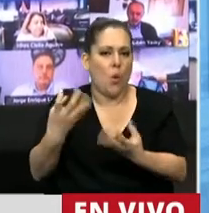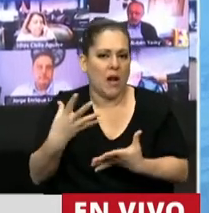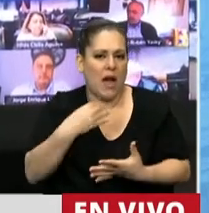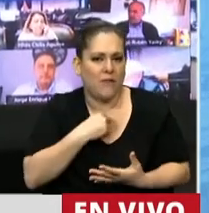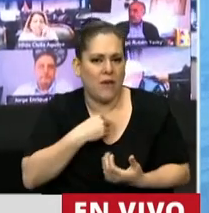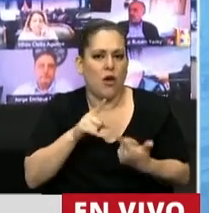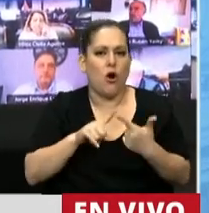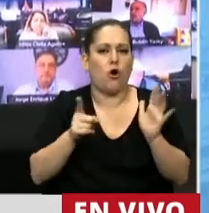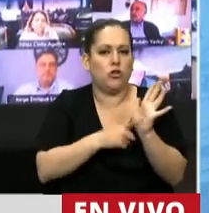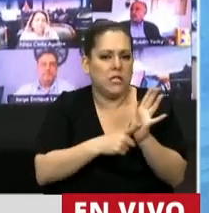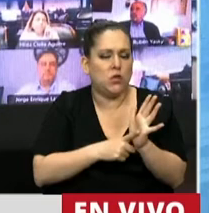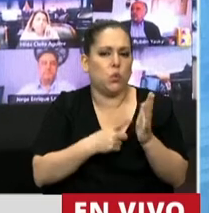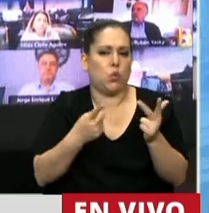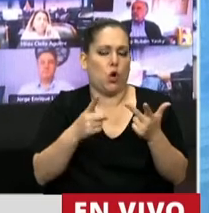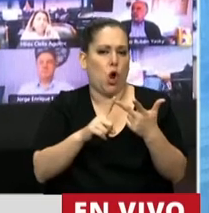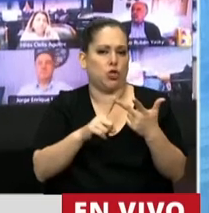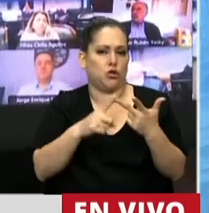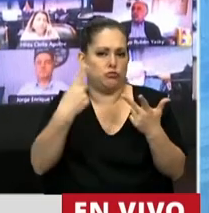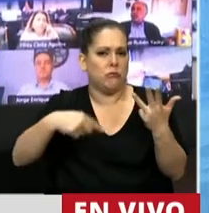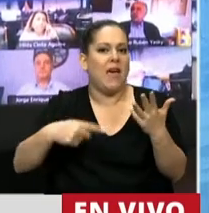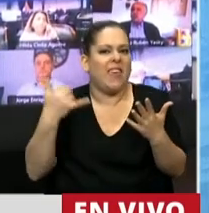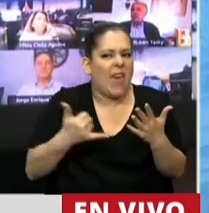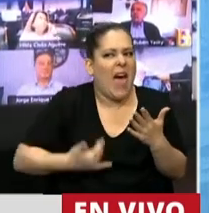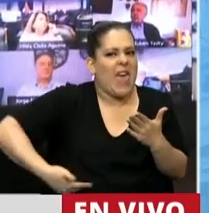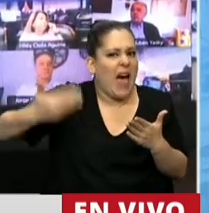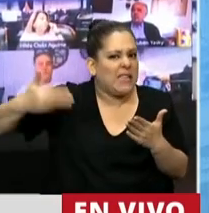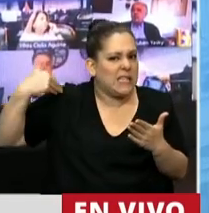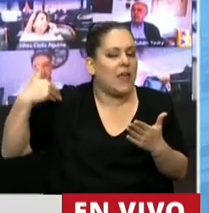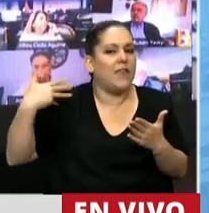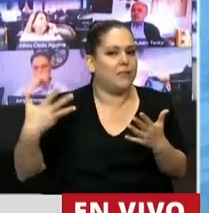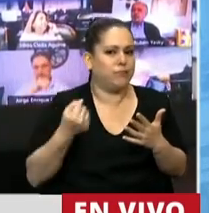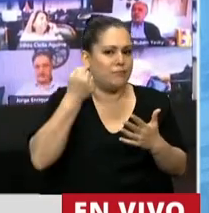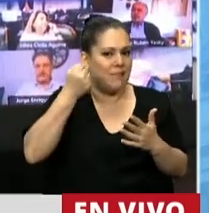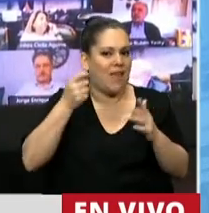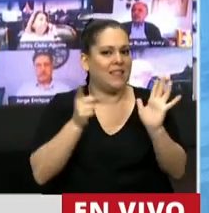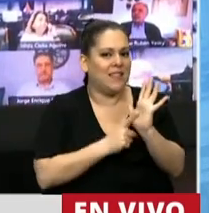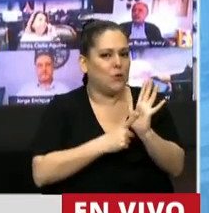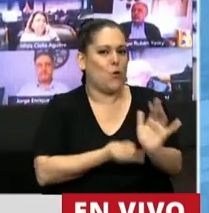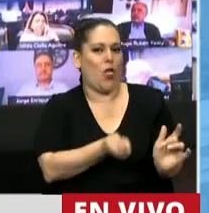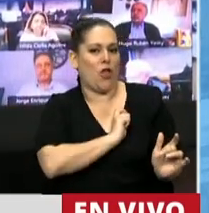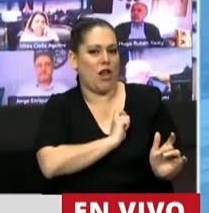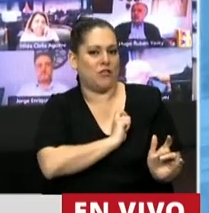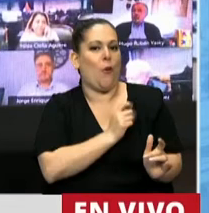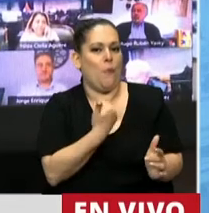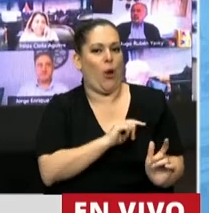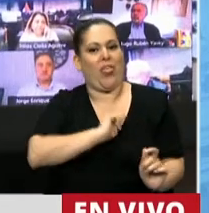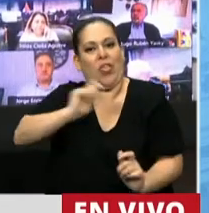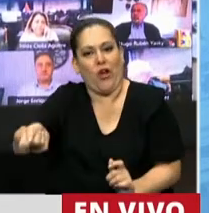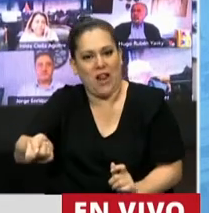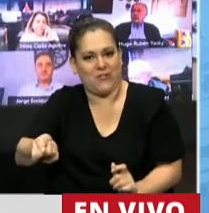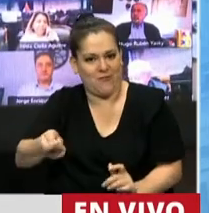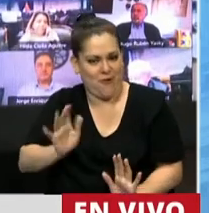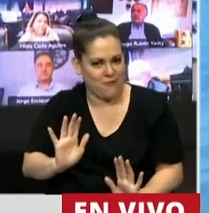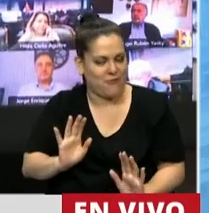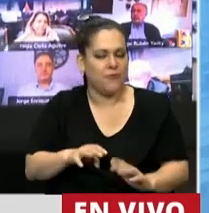oneroso, y ya se han tenido como antecedente la adquisición de un título de donación. Y también,